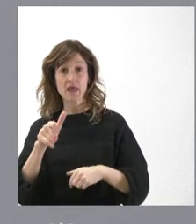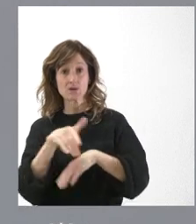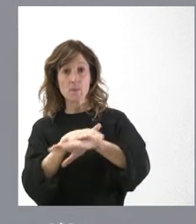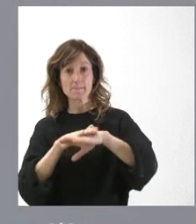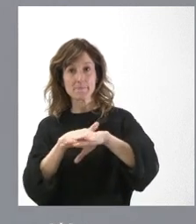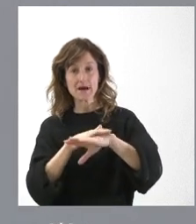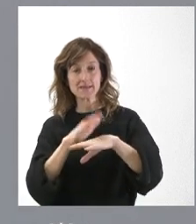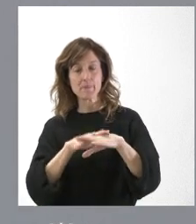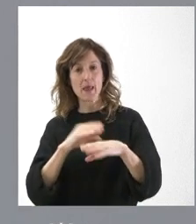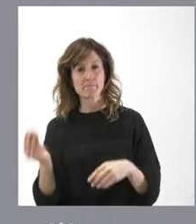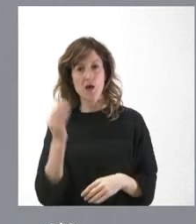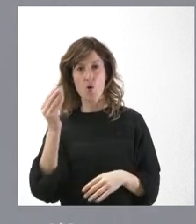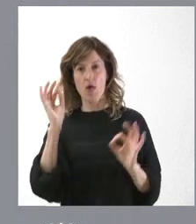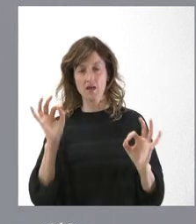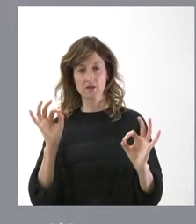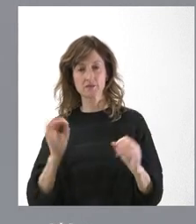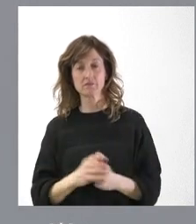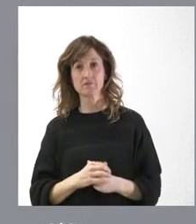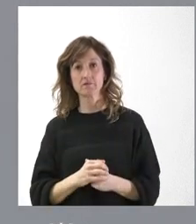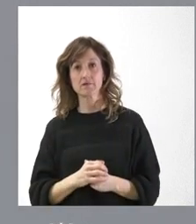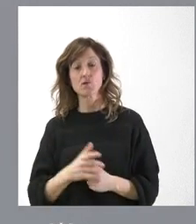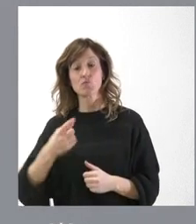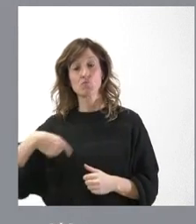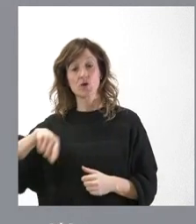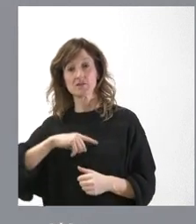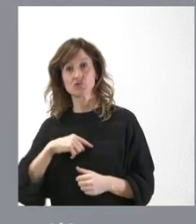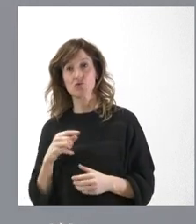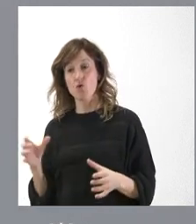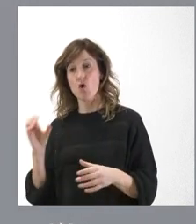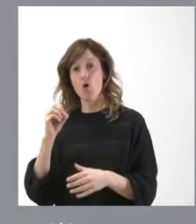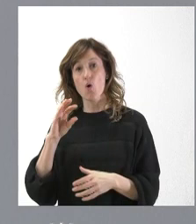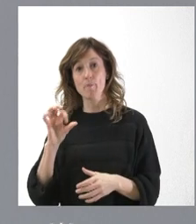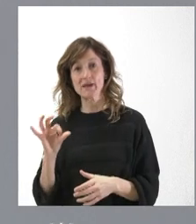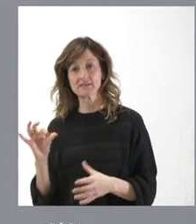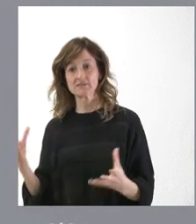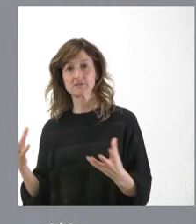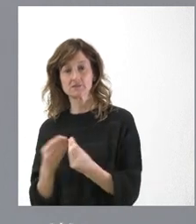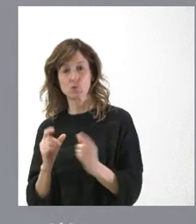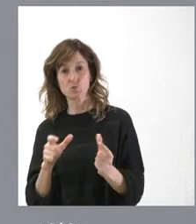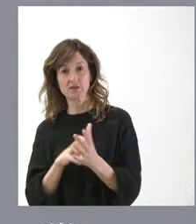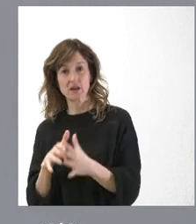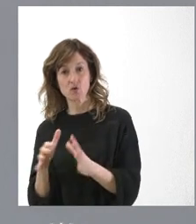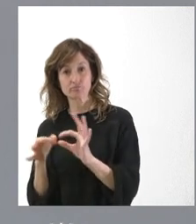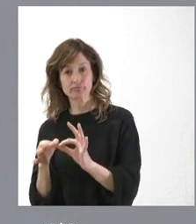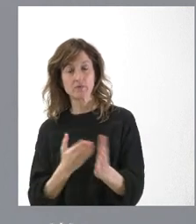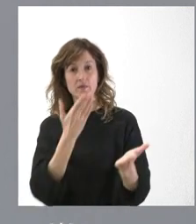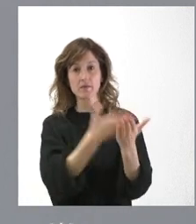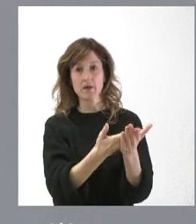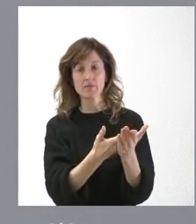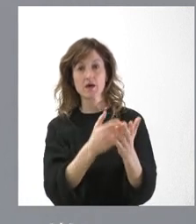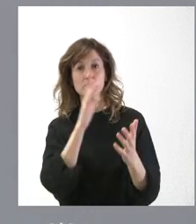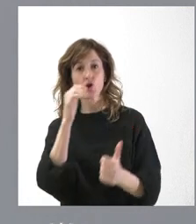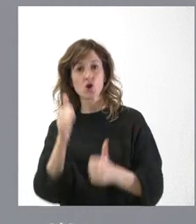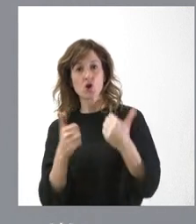yo creo que mejoraría mucho. Y es la demanda que tenemos con las OPAS y desde la Junta de Castilla y León la posición de